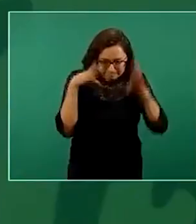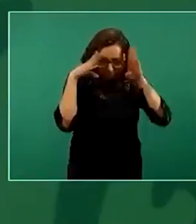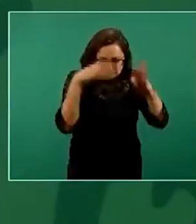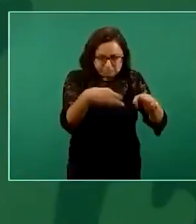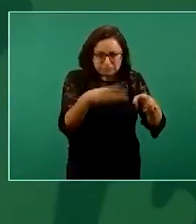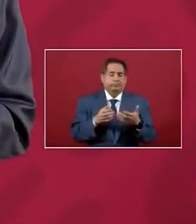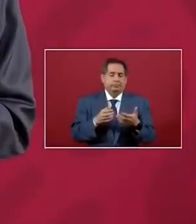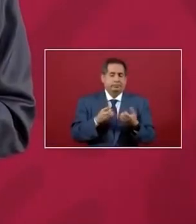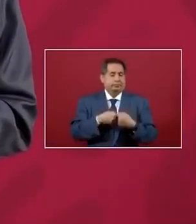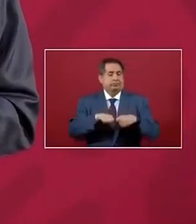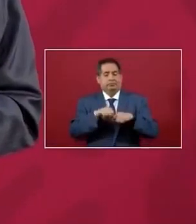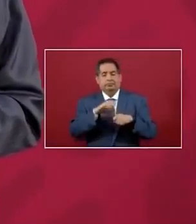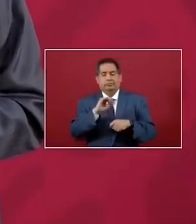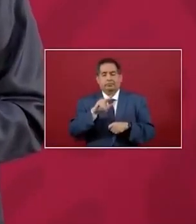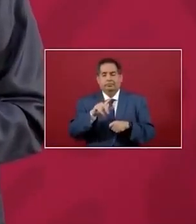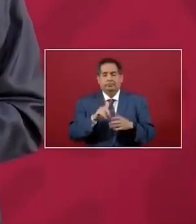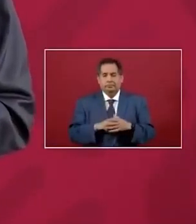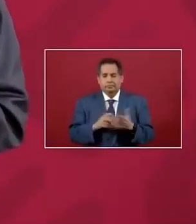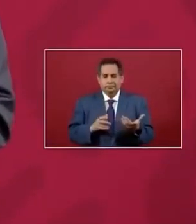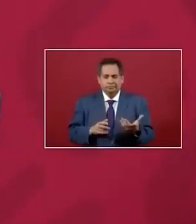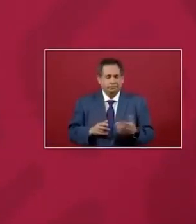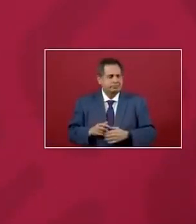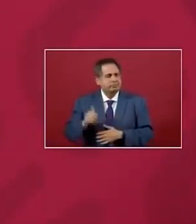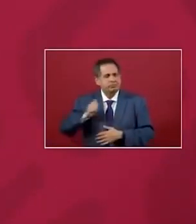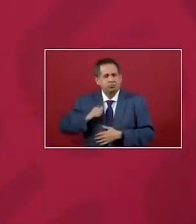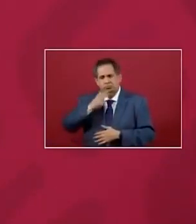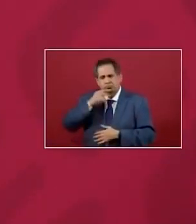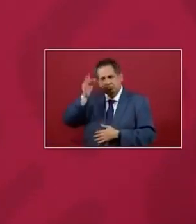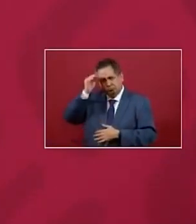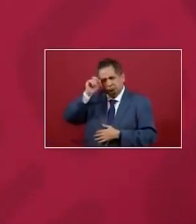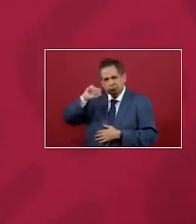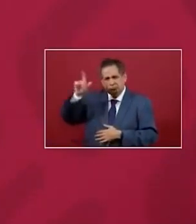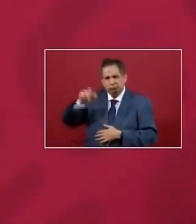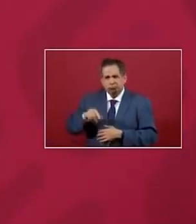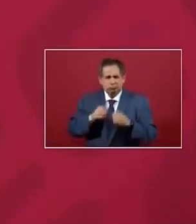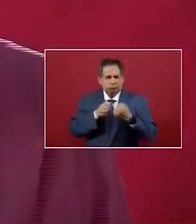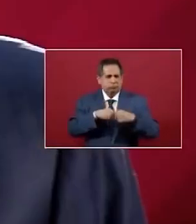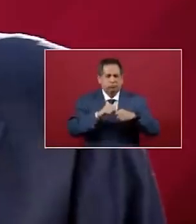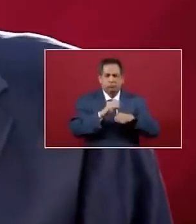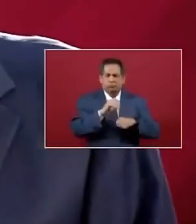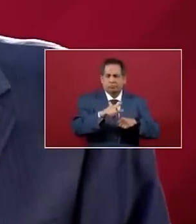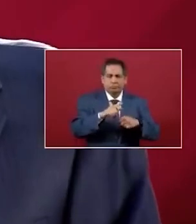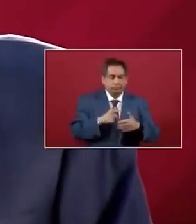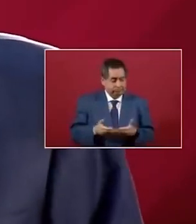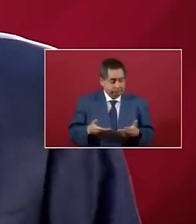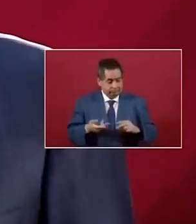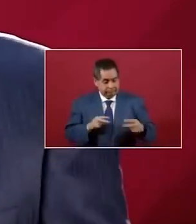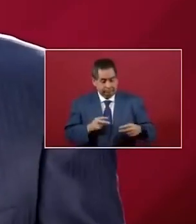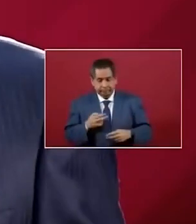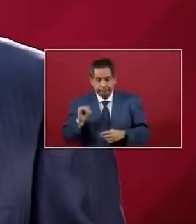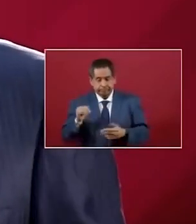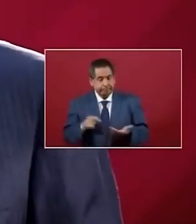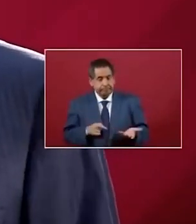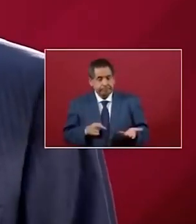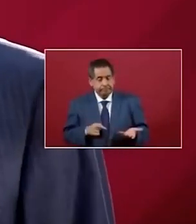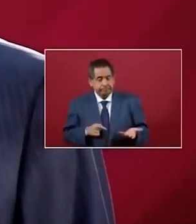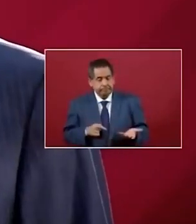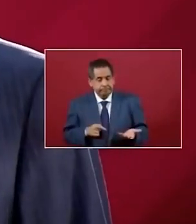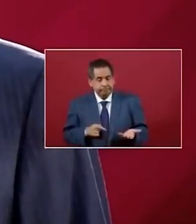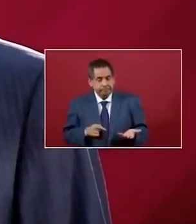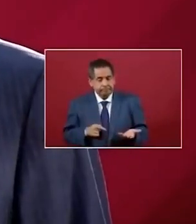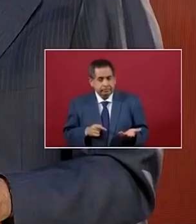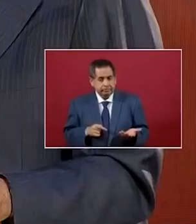de la epidemia. ¿Qué decía Gramsci sobre la sociedad civil? Y ahora resulta que